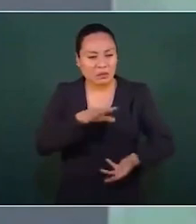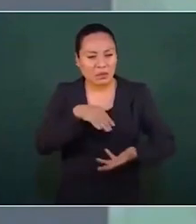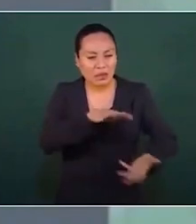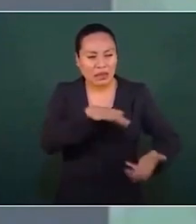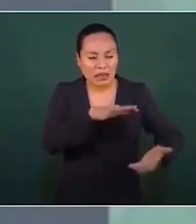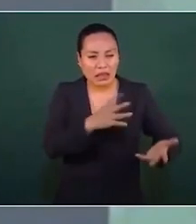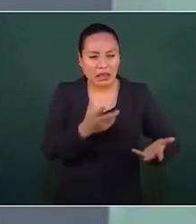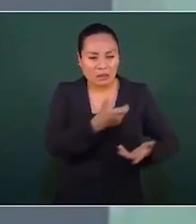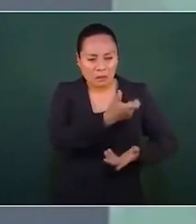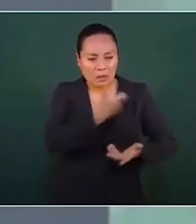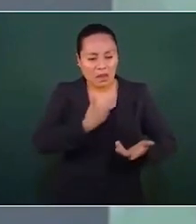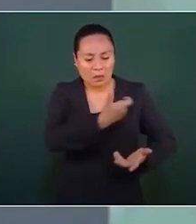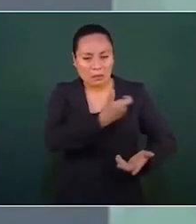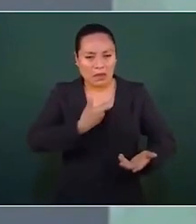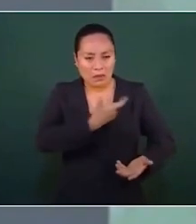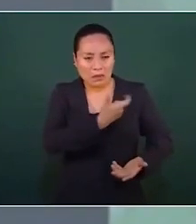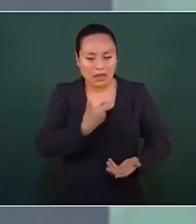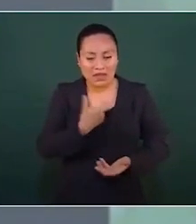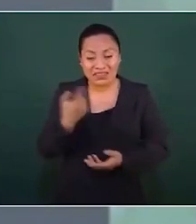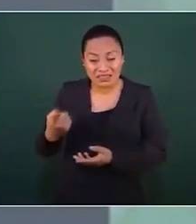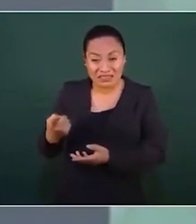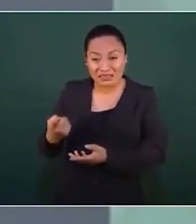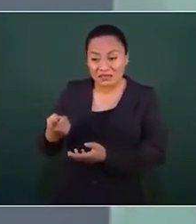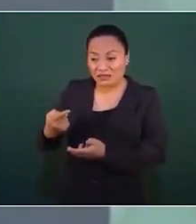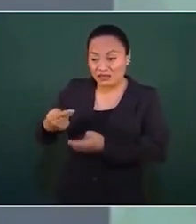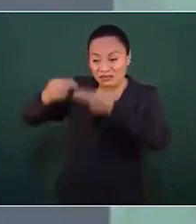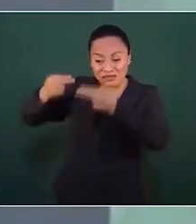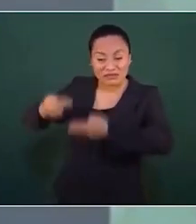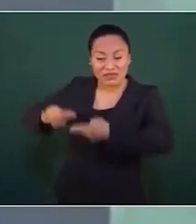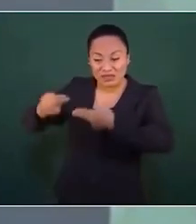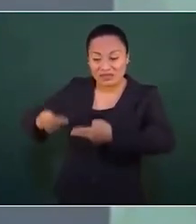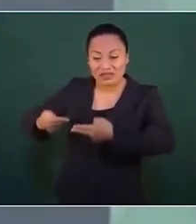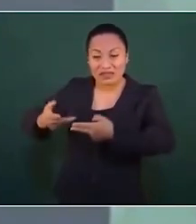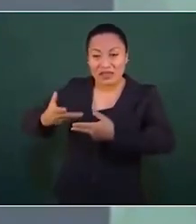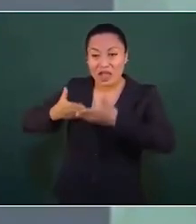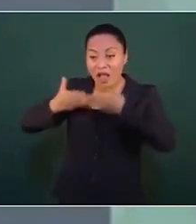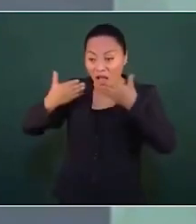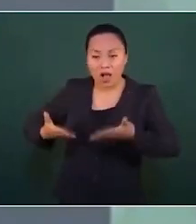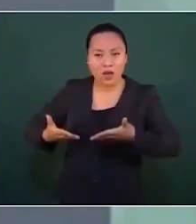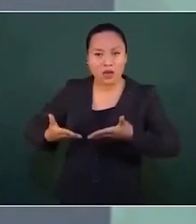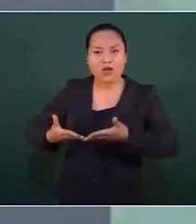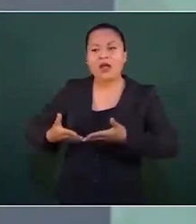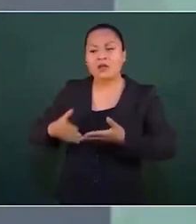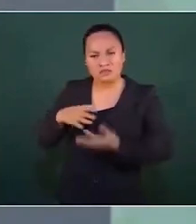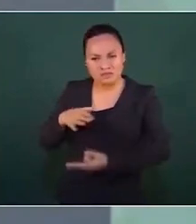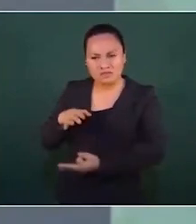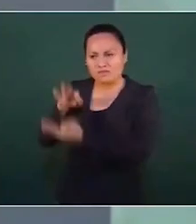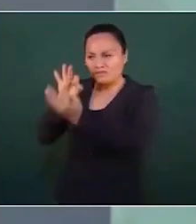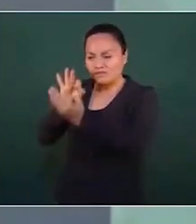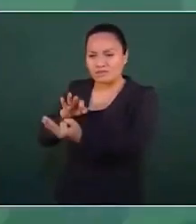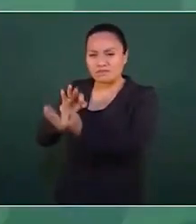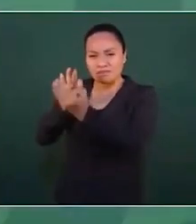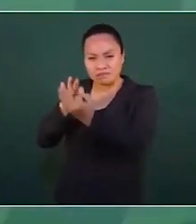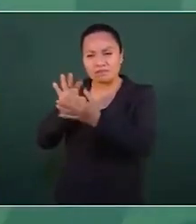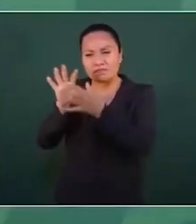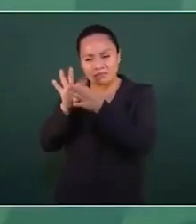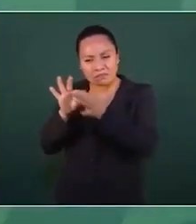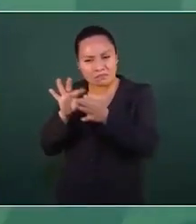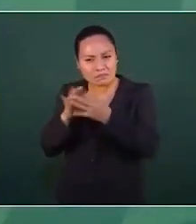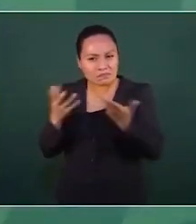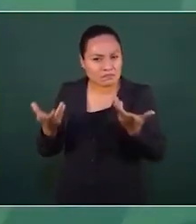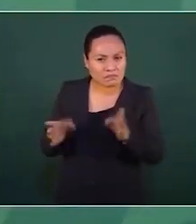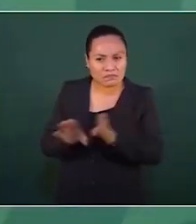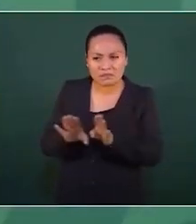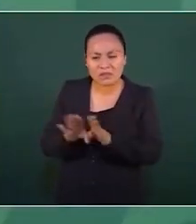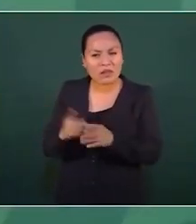esas empresas las enfrentamos durante todo este tiempo con campañas en los